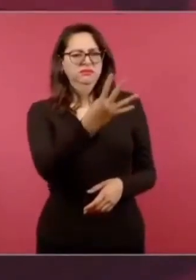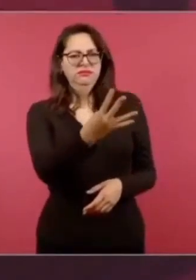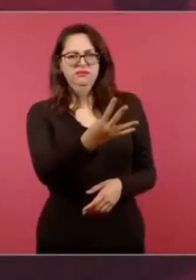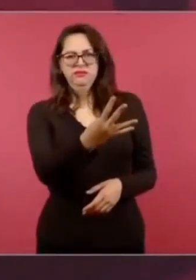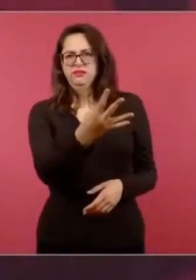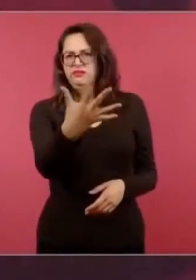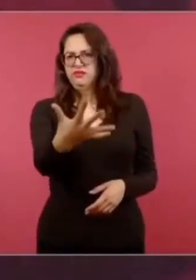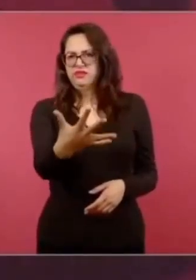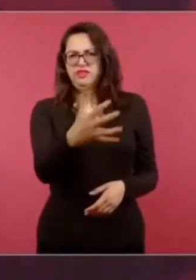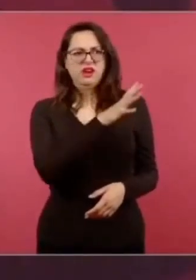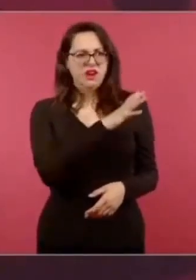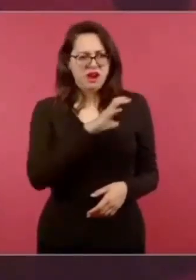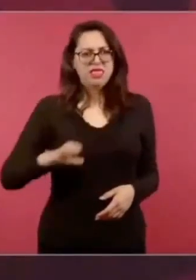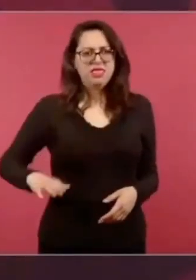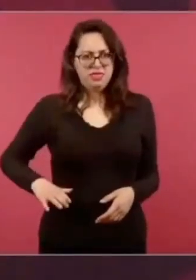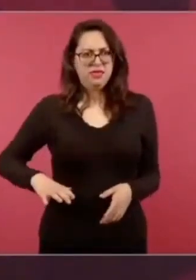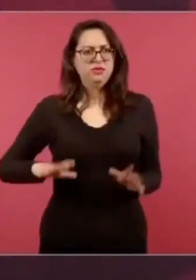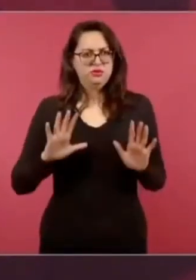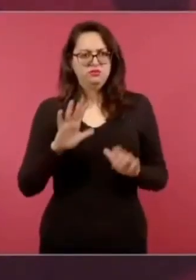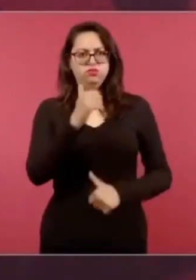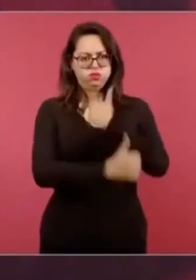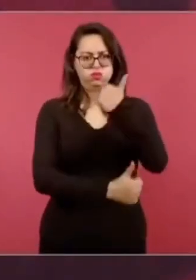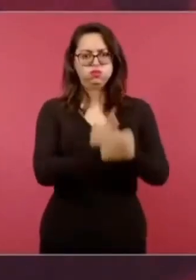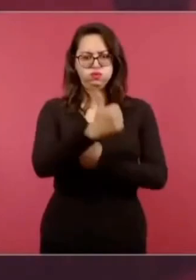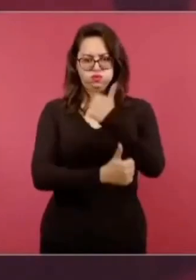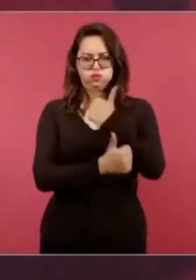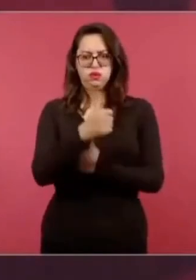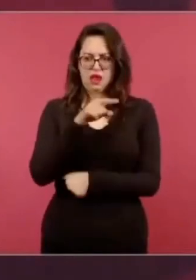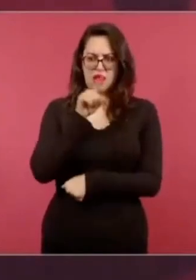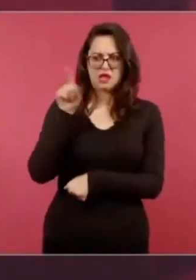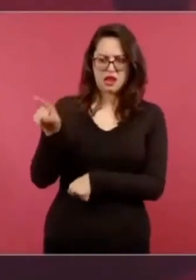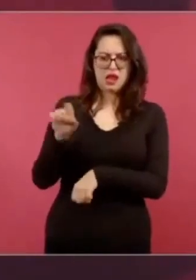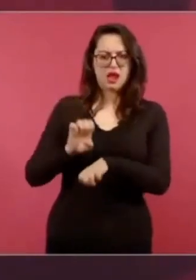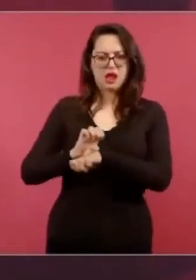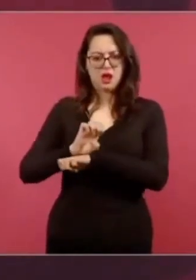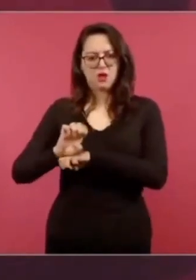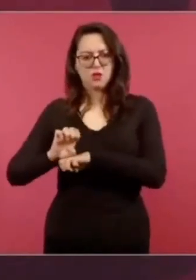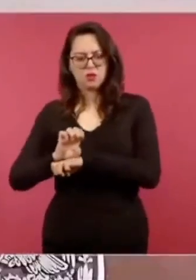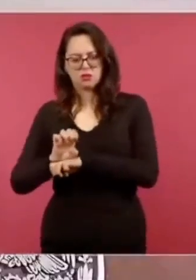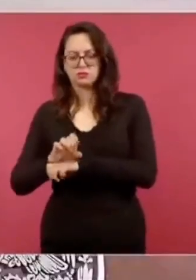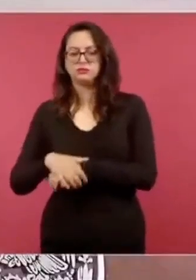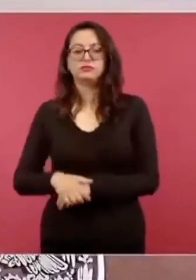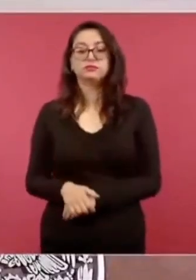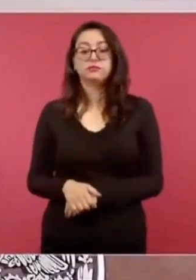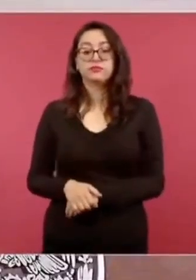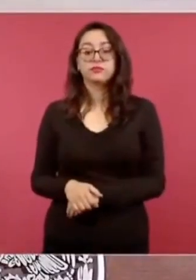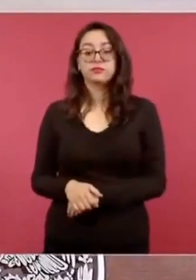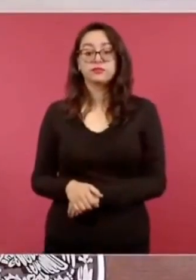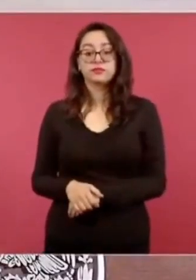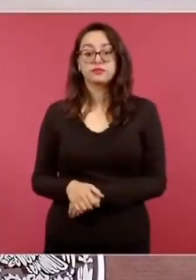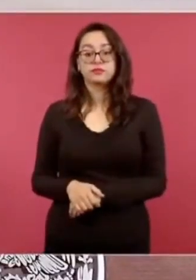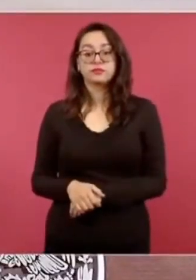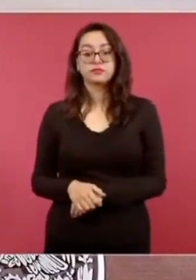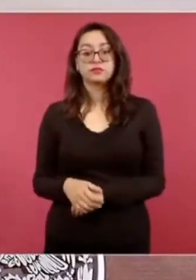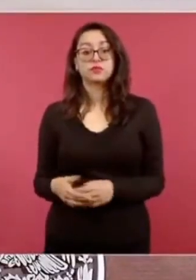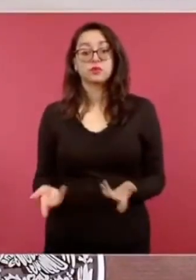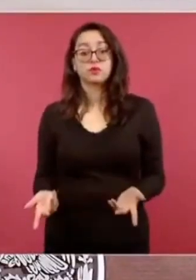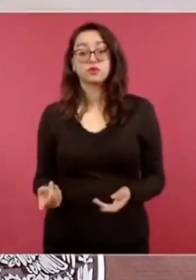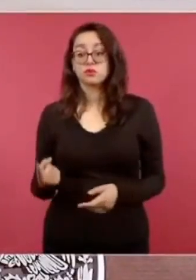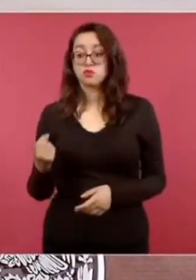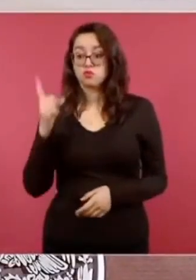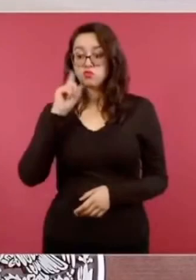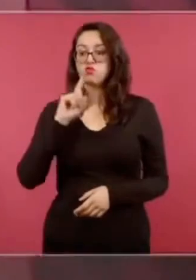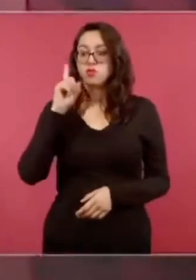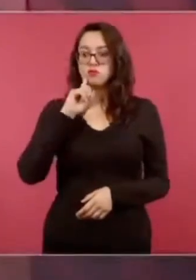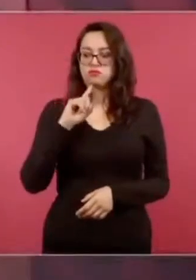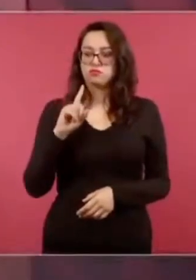candidato que habla mal de la candidata que